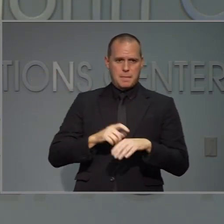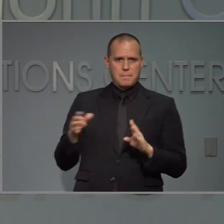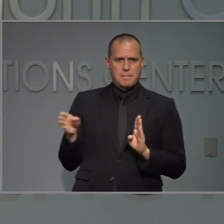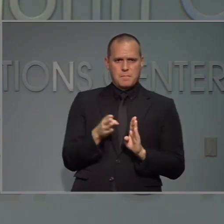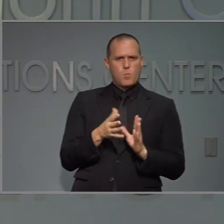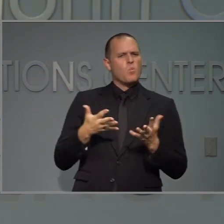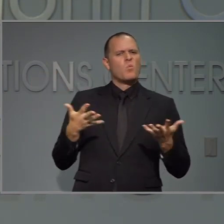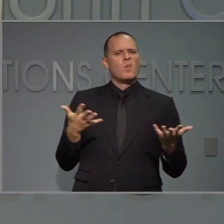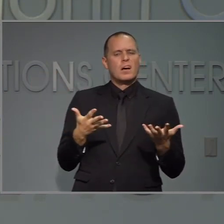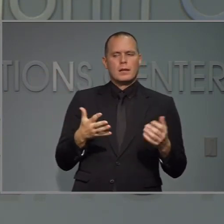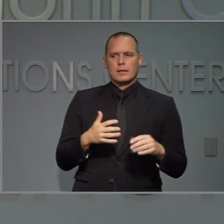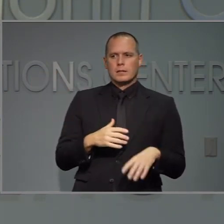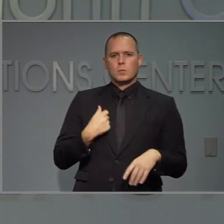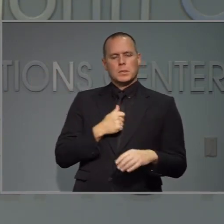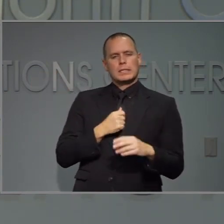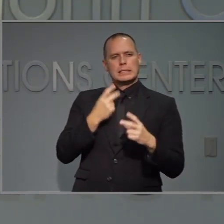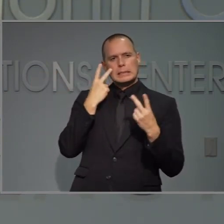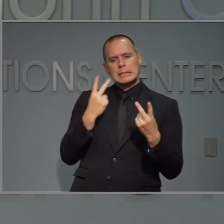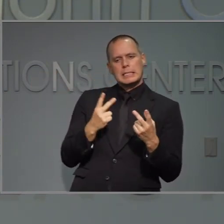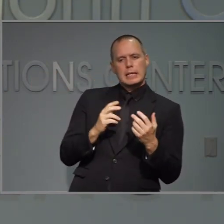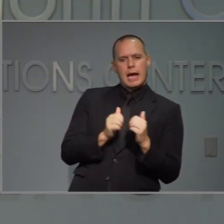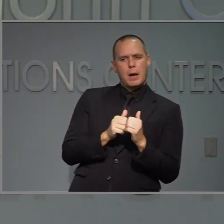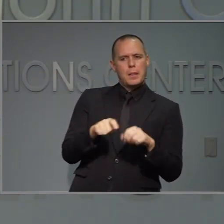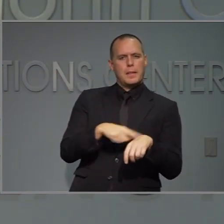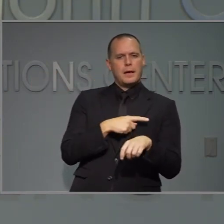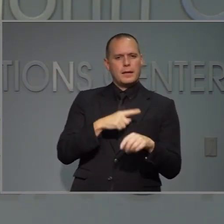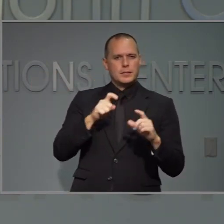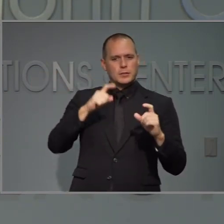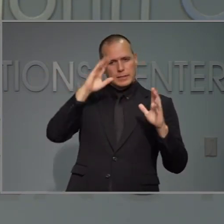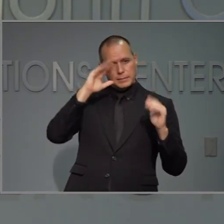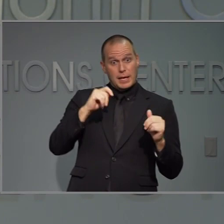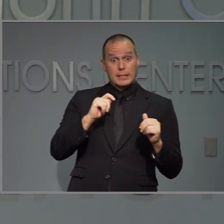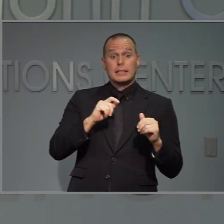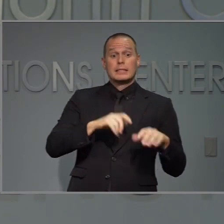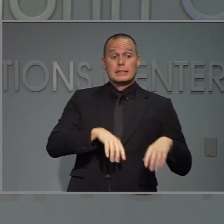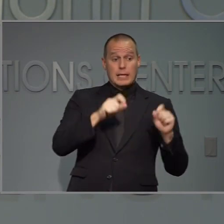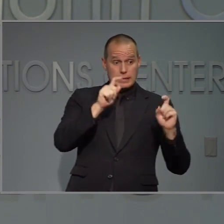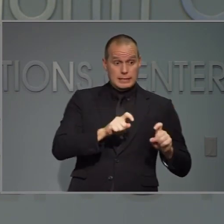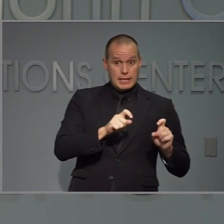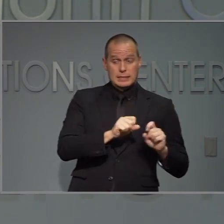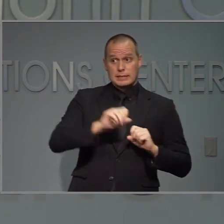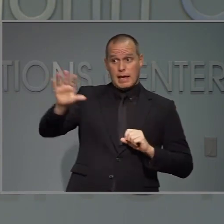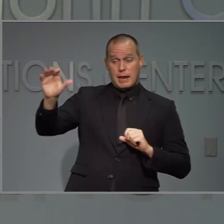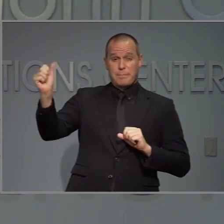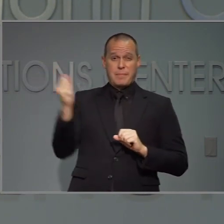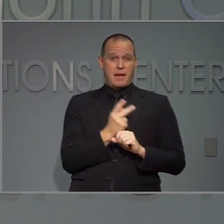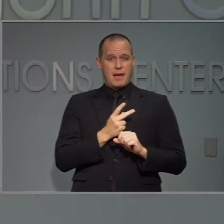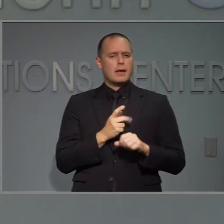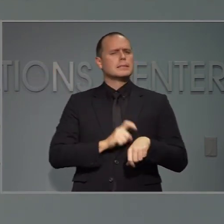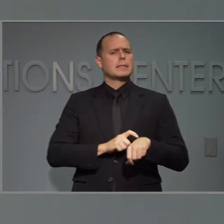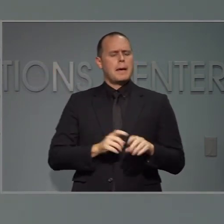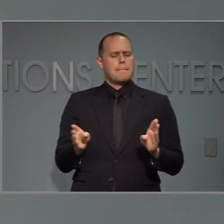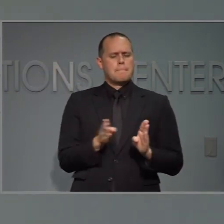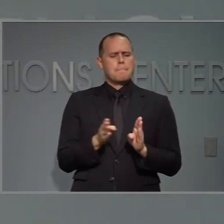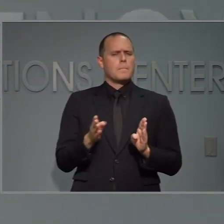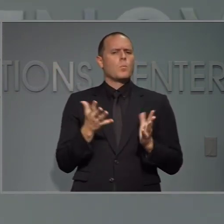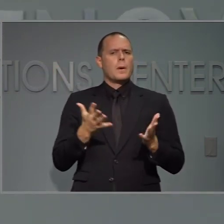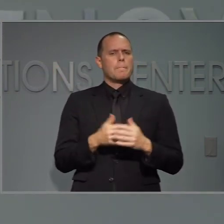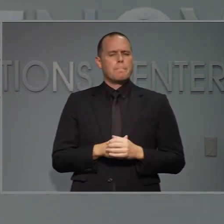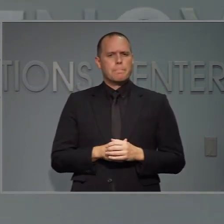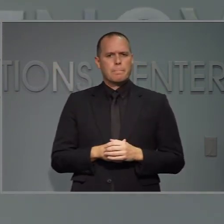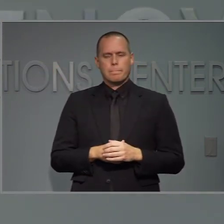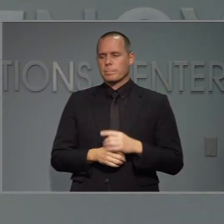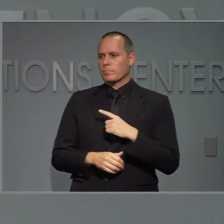regreso del los estados de las pruebas y también nos puede decir cómo cuánto tiempo tenemos que esperar. Hola Maiko